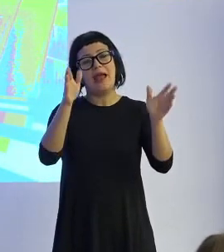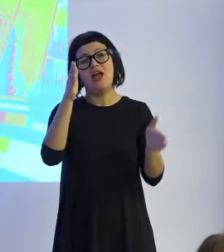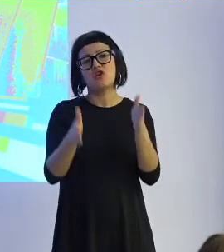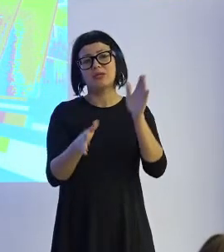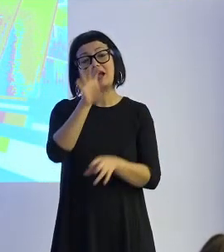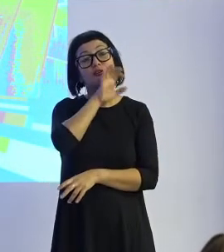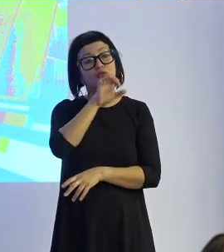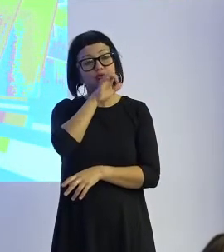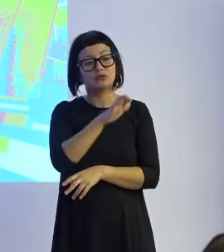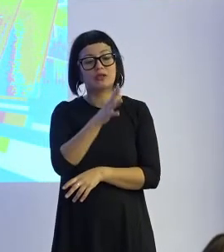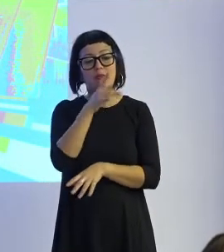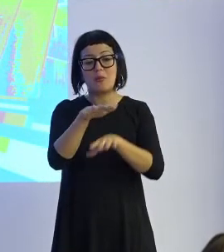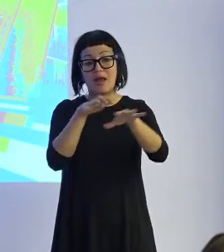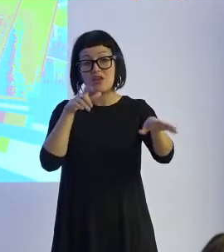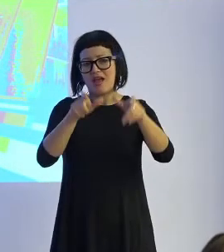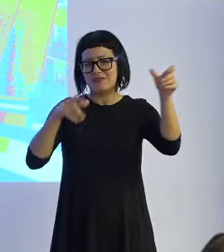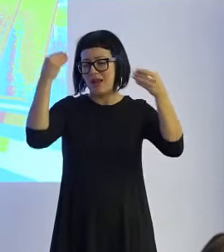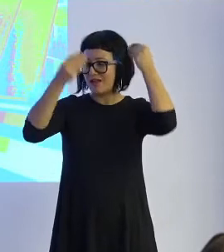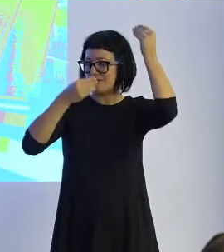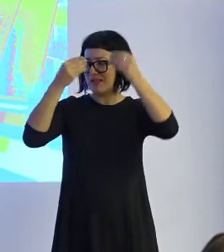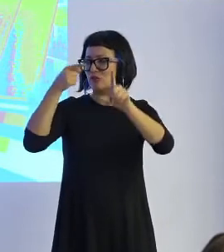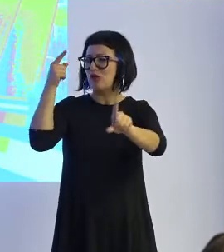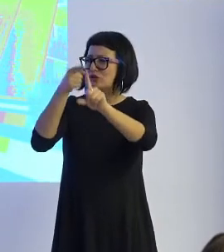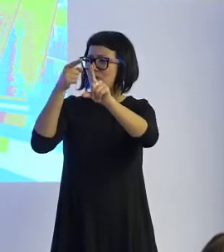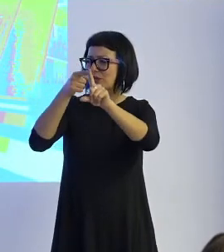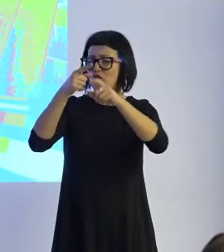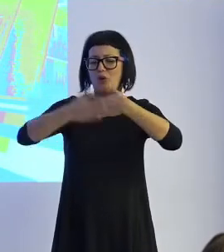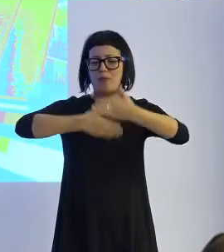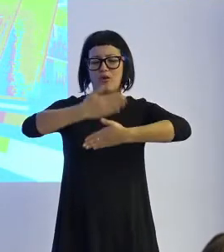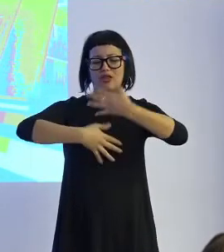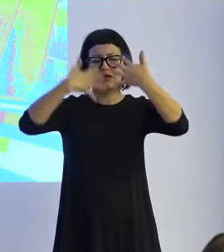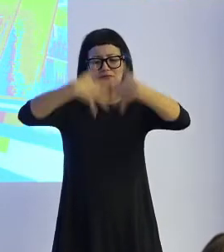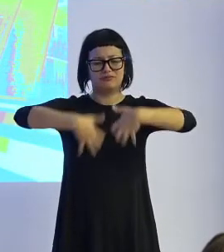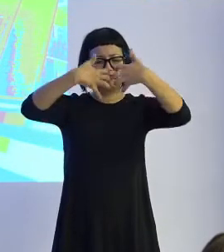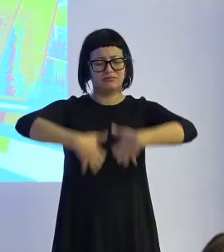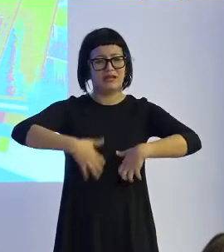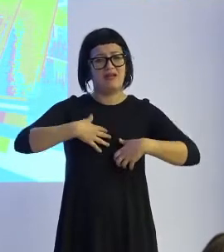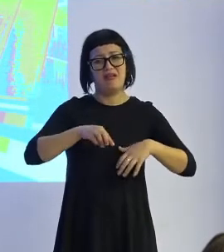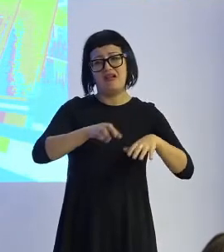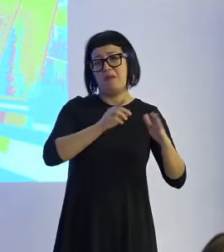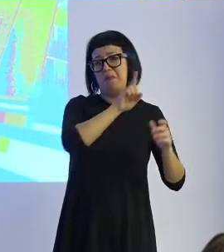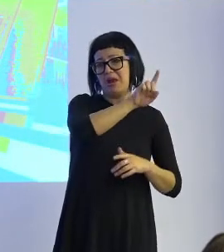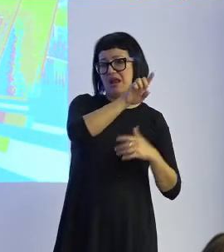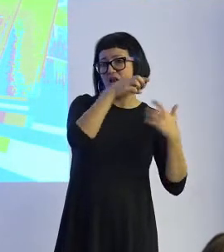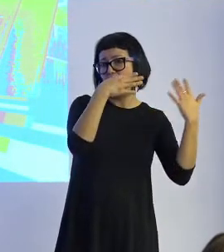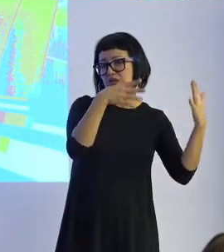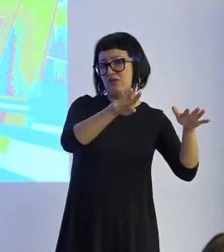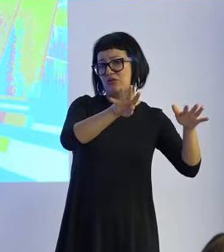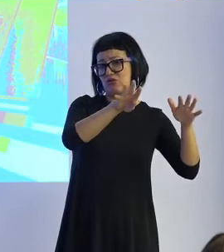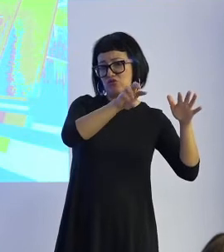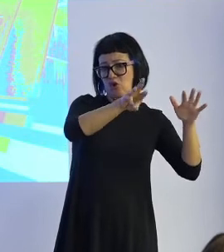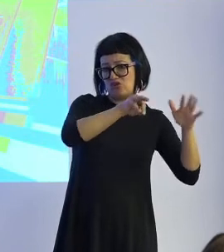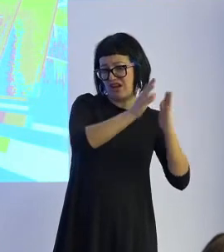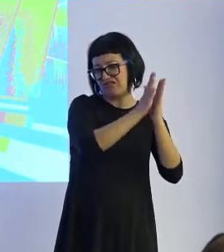gente que lo sepa todos pensamos que la robótica sobre todo en procesos industriales pues empezó a partir de los 80 más en los